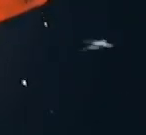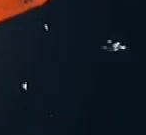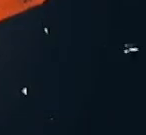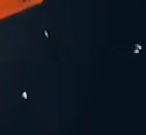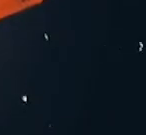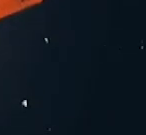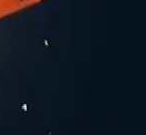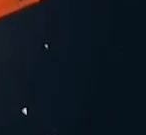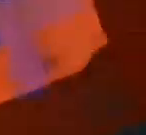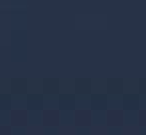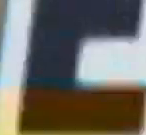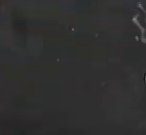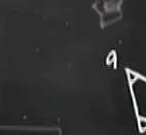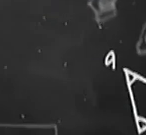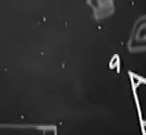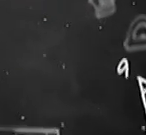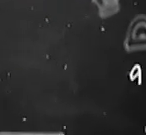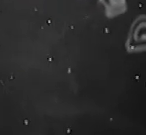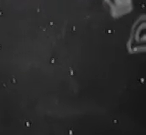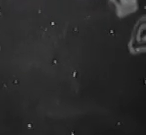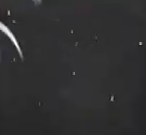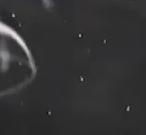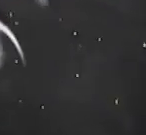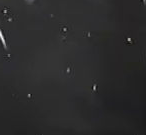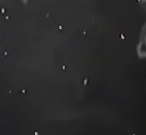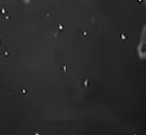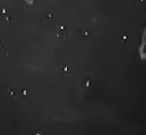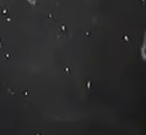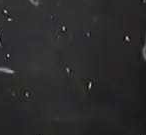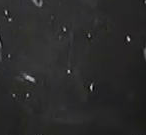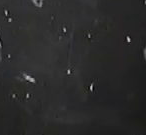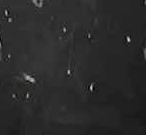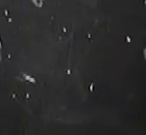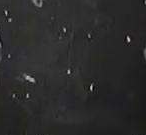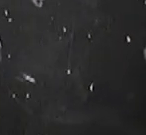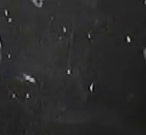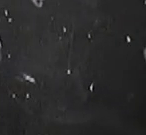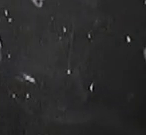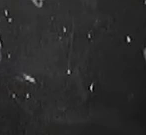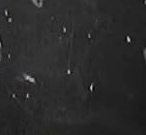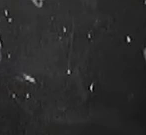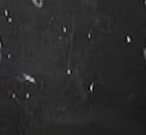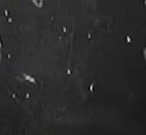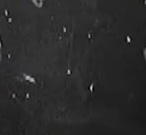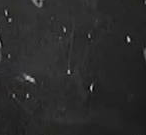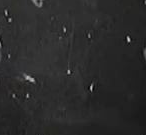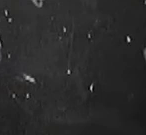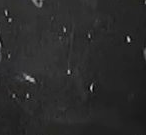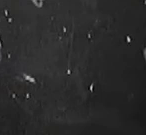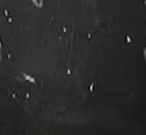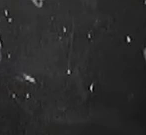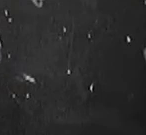y si no es